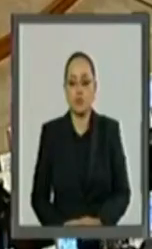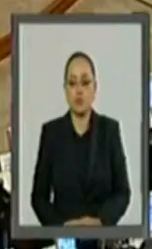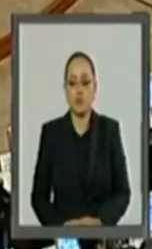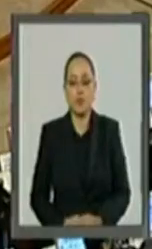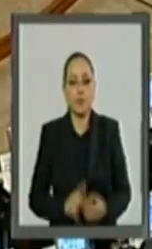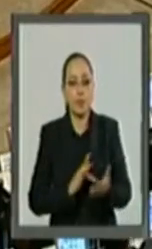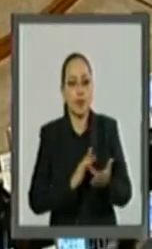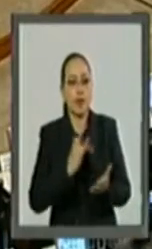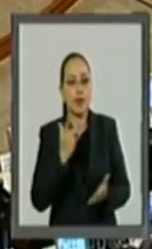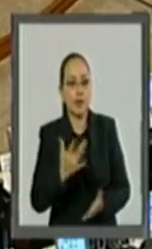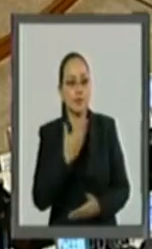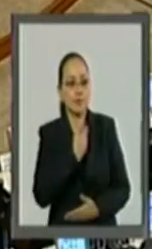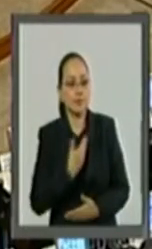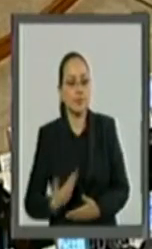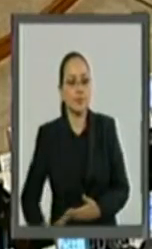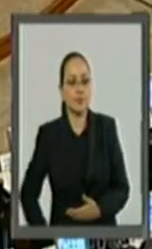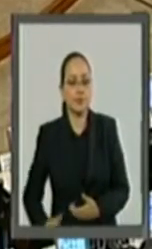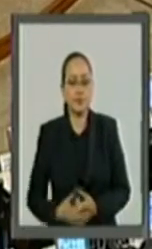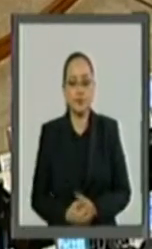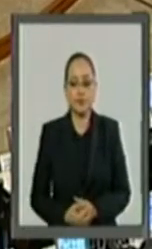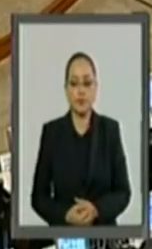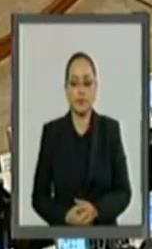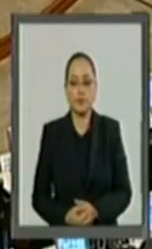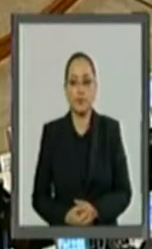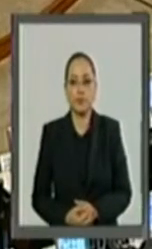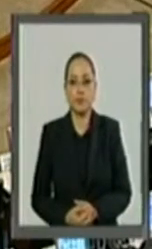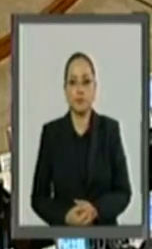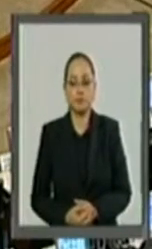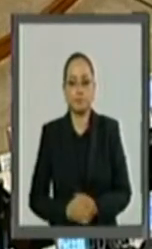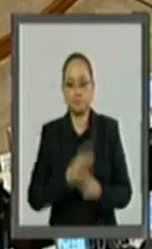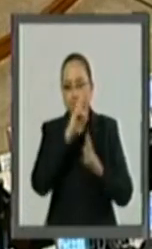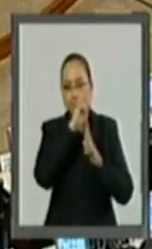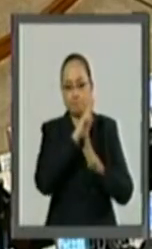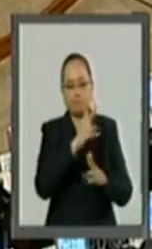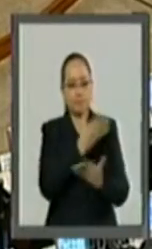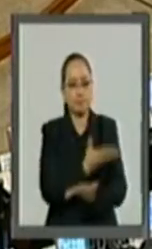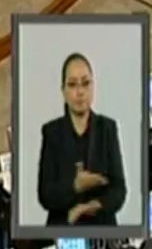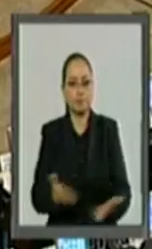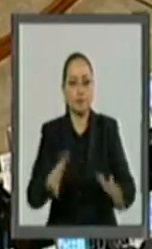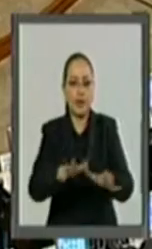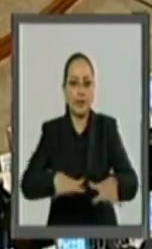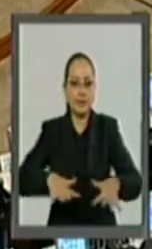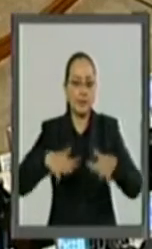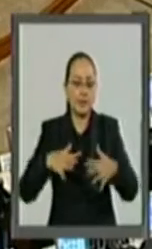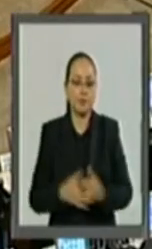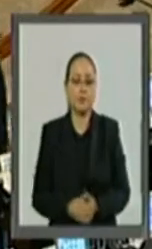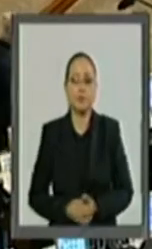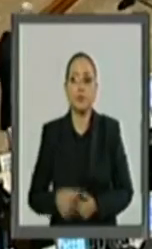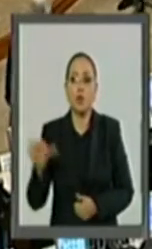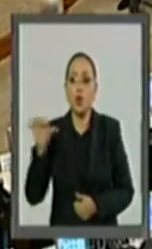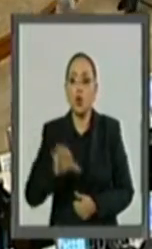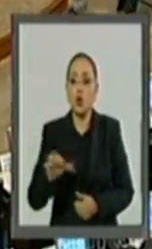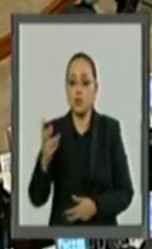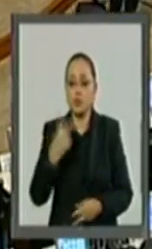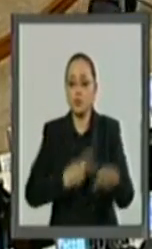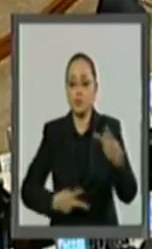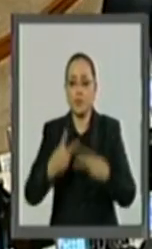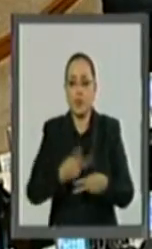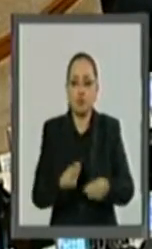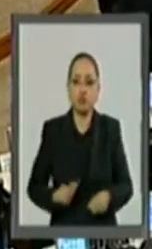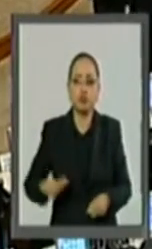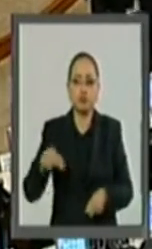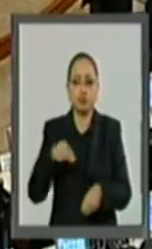Gracias, señor Presidente. Honorable Asamblea, vengo ante esta tribuna